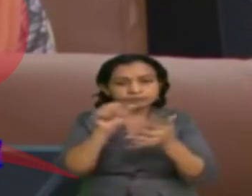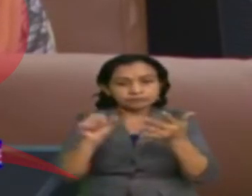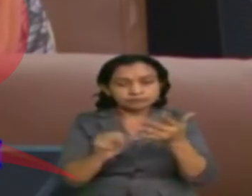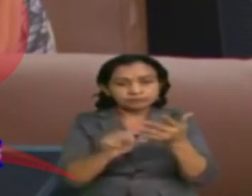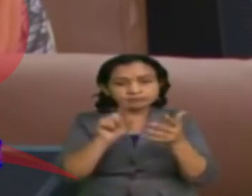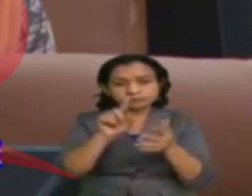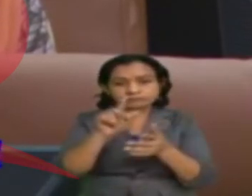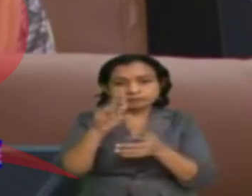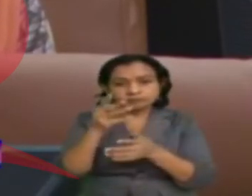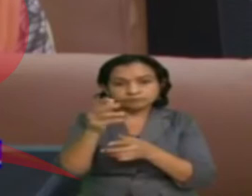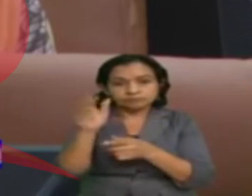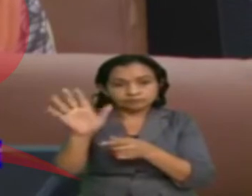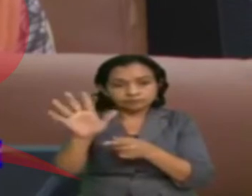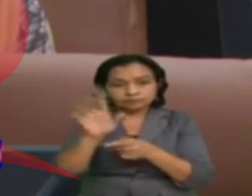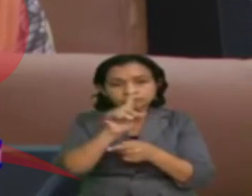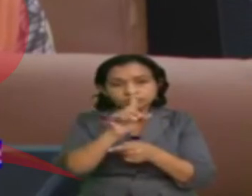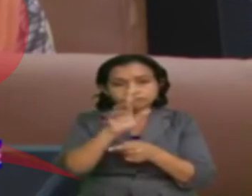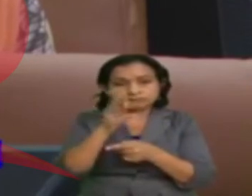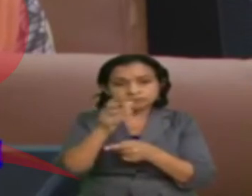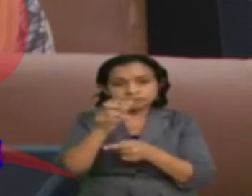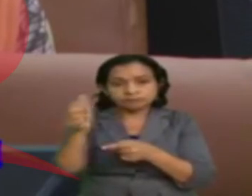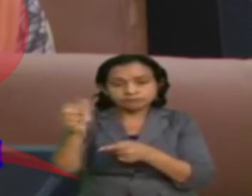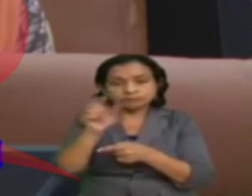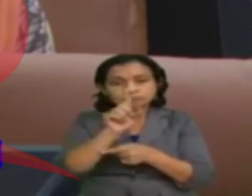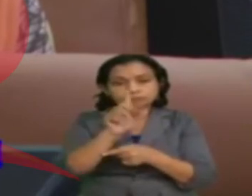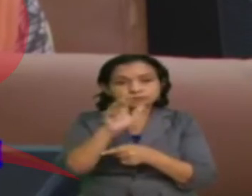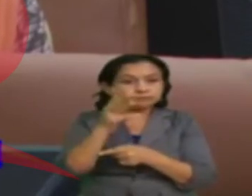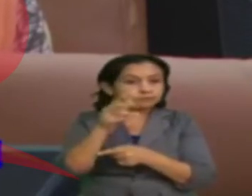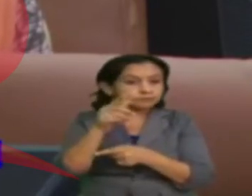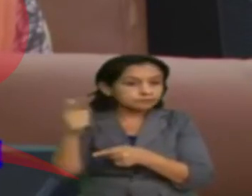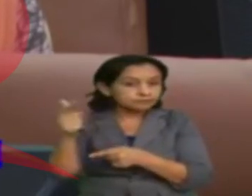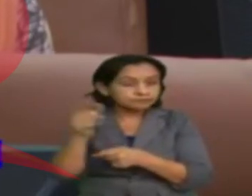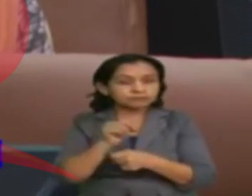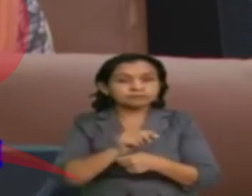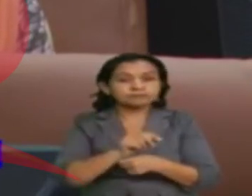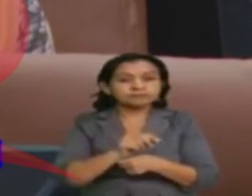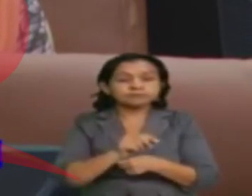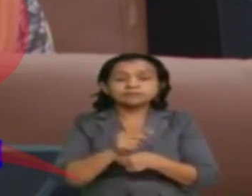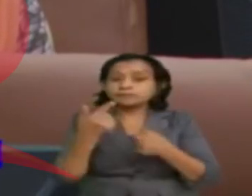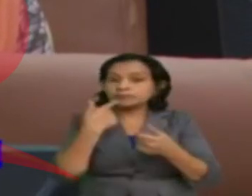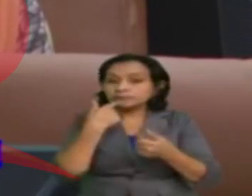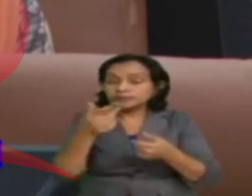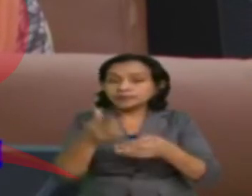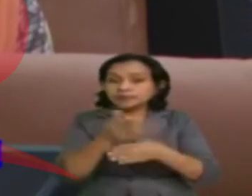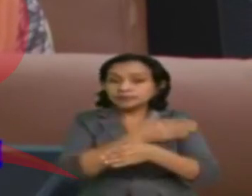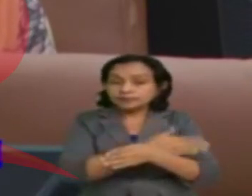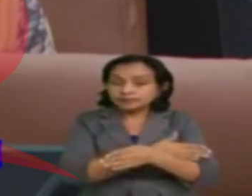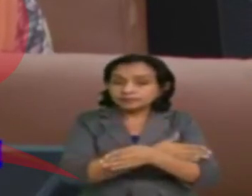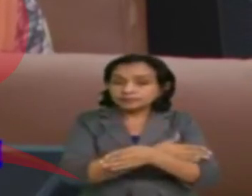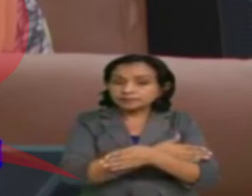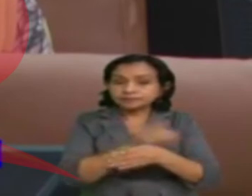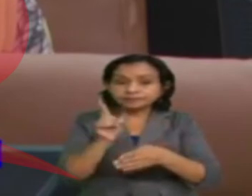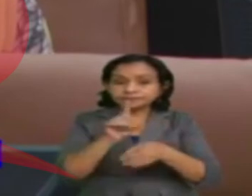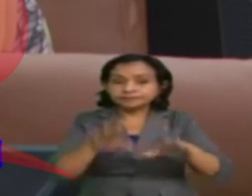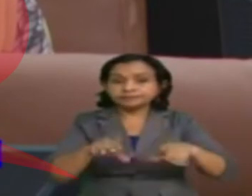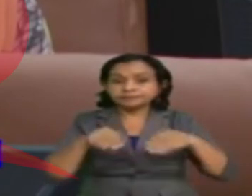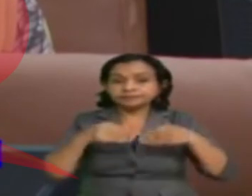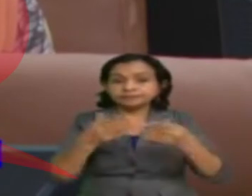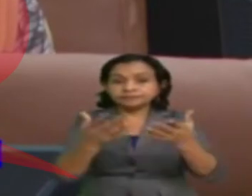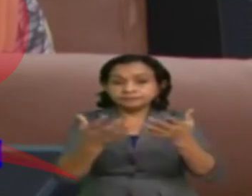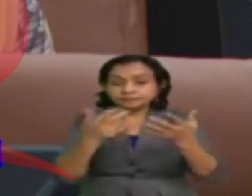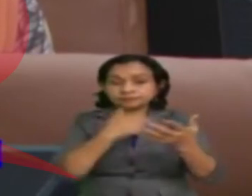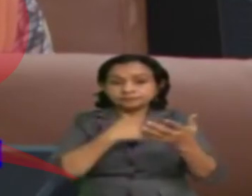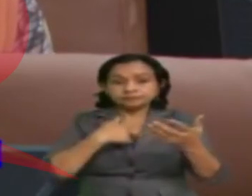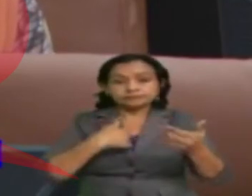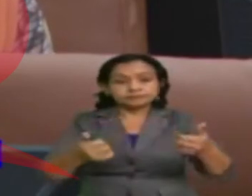artículos 195, 196, 197, que son antiguentes a lo que se